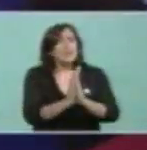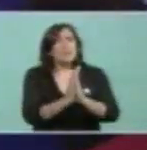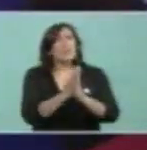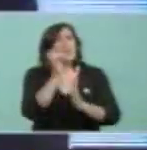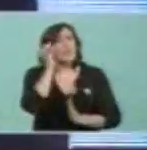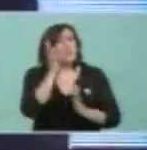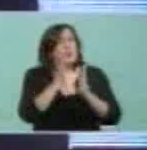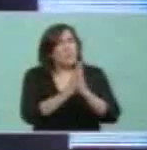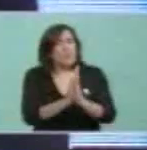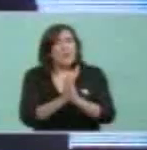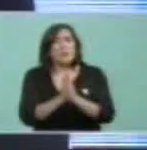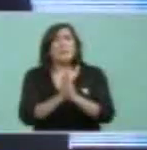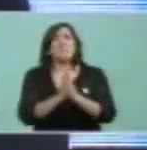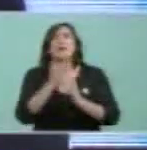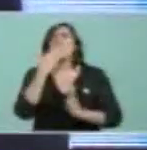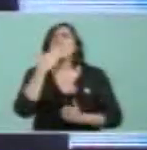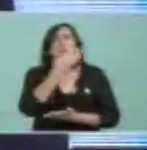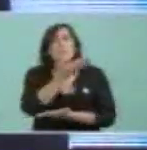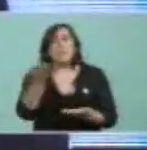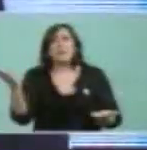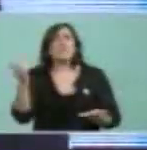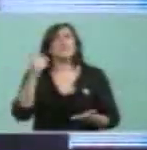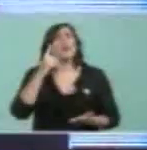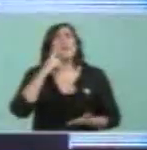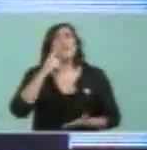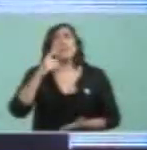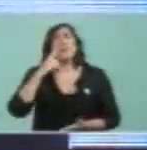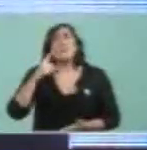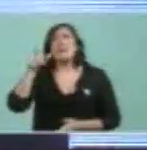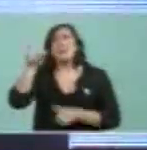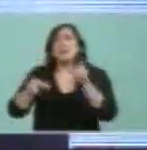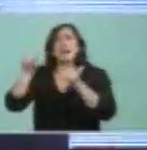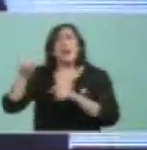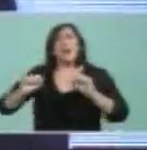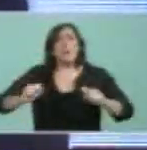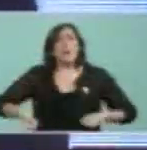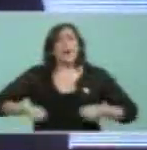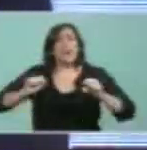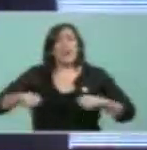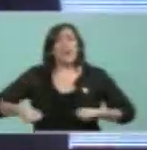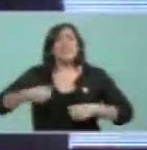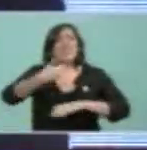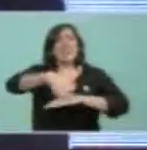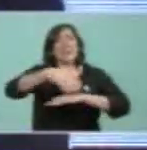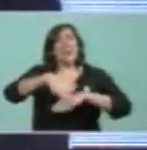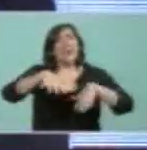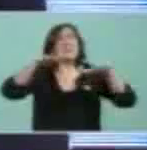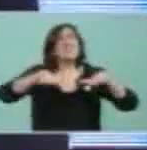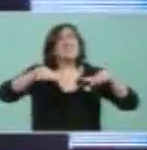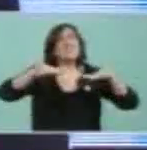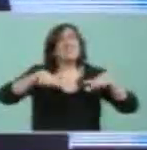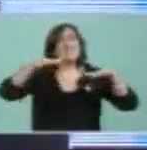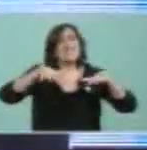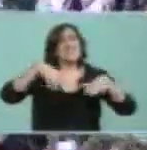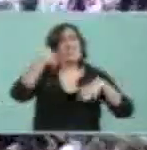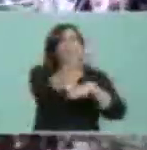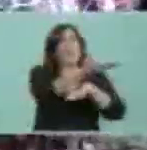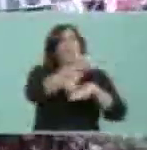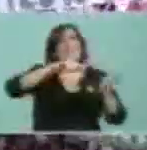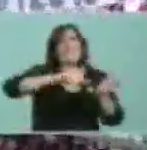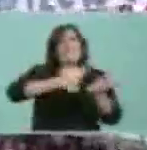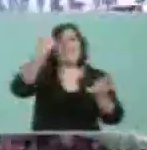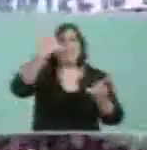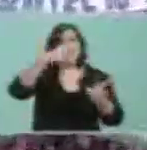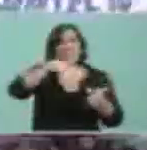a los miles y miles de barilochenses y rionegrinos que están en la calle, en el